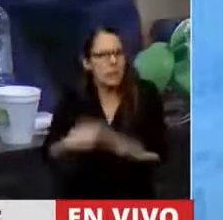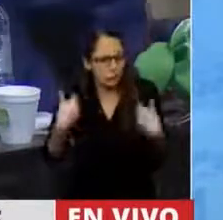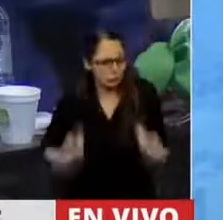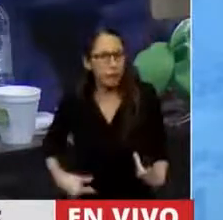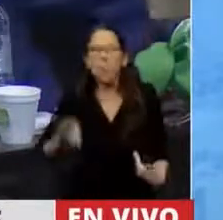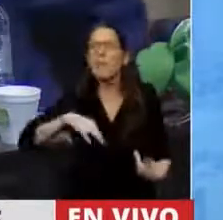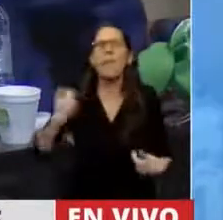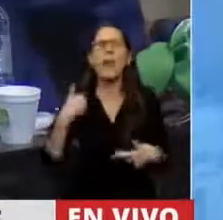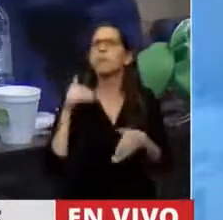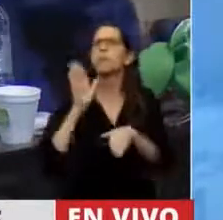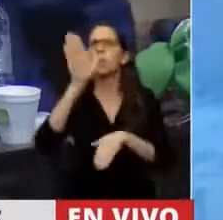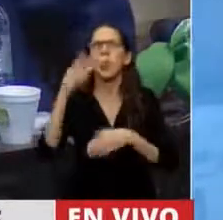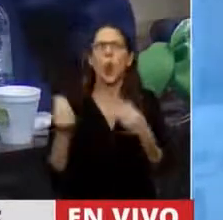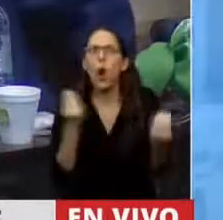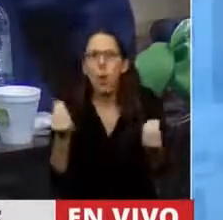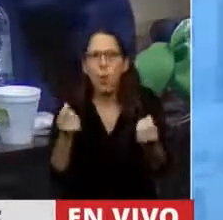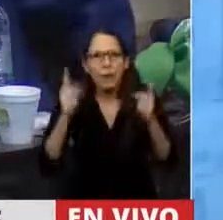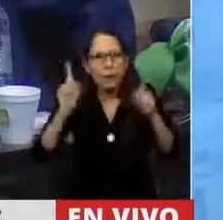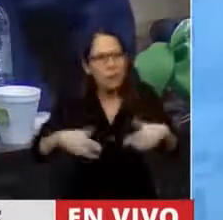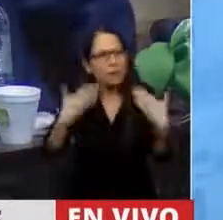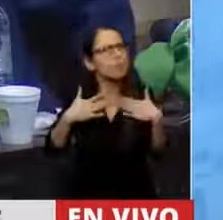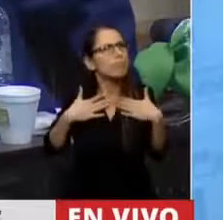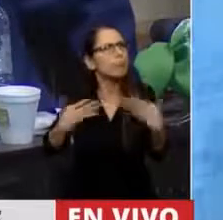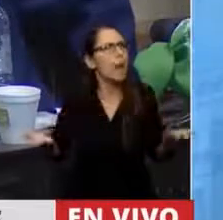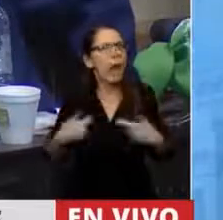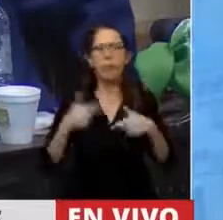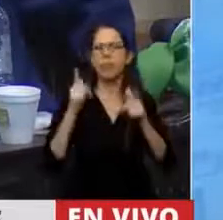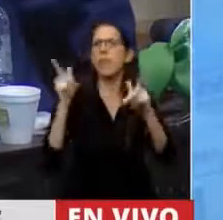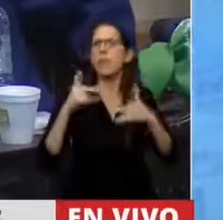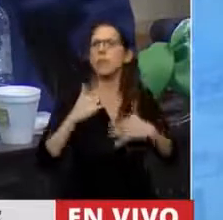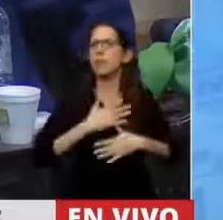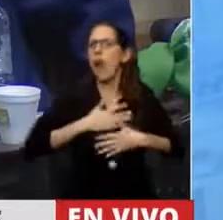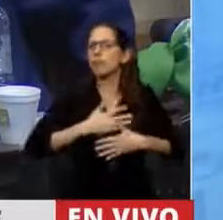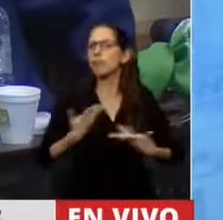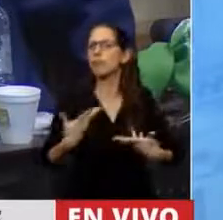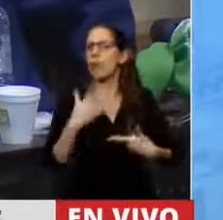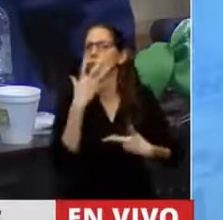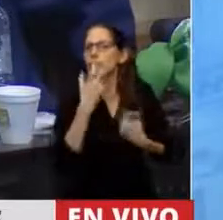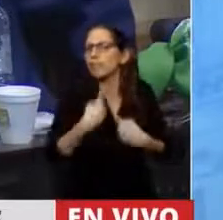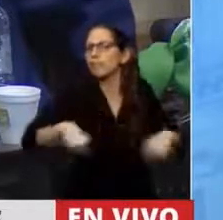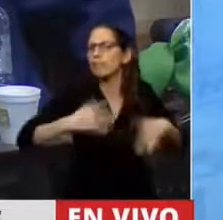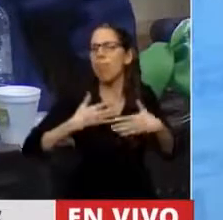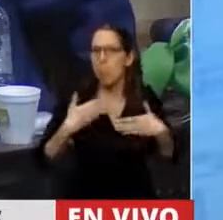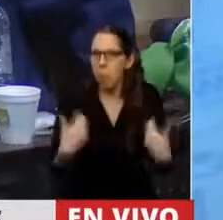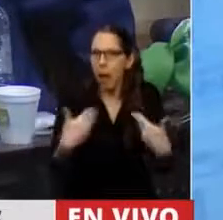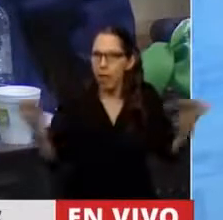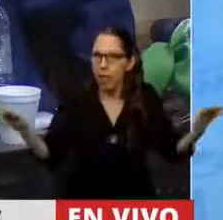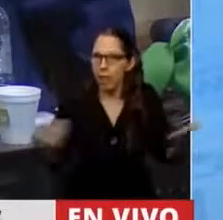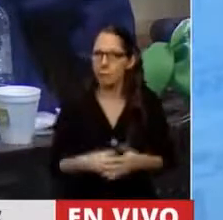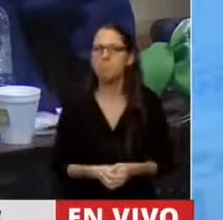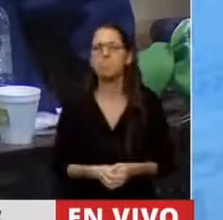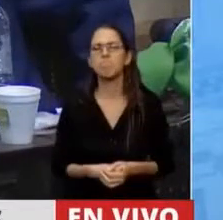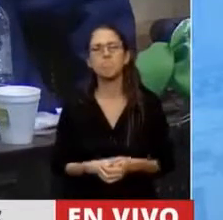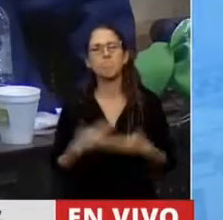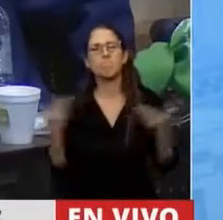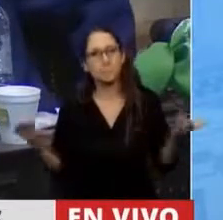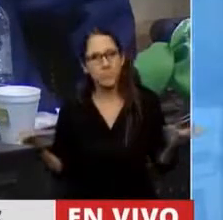proyectos de vida y a disfrutar plenamente de su sexualidad. Y en este sentido, presidente,